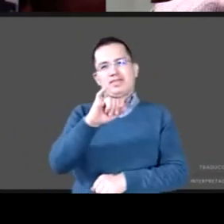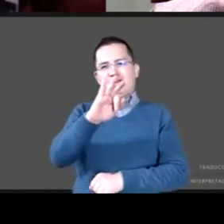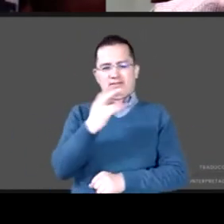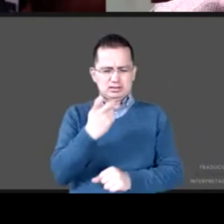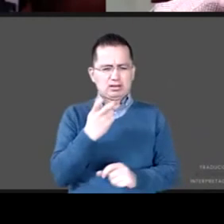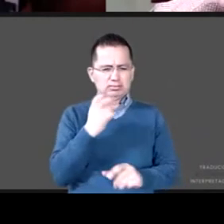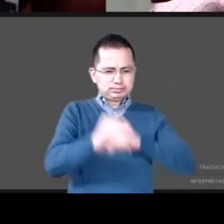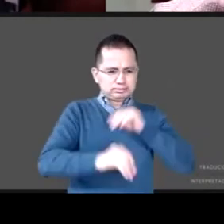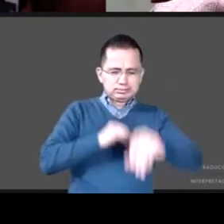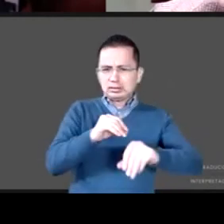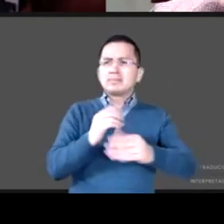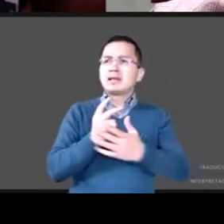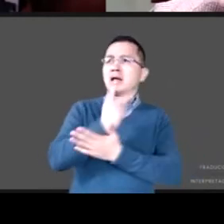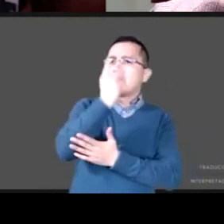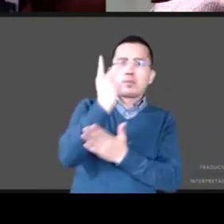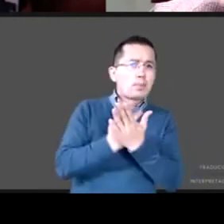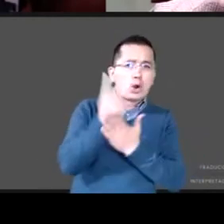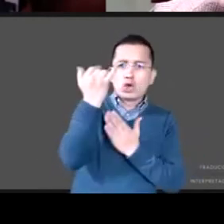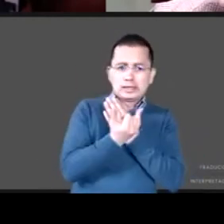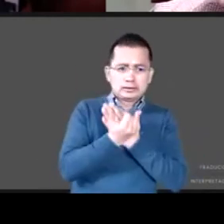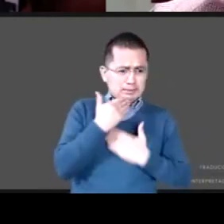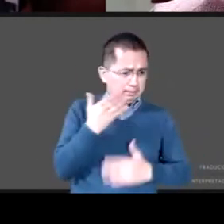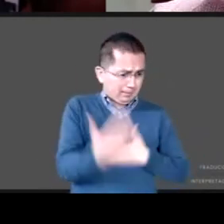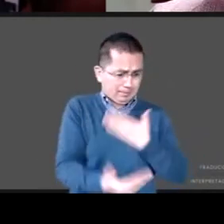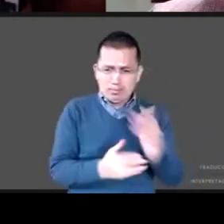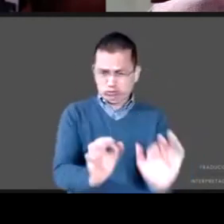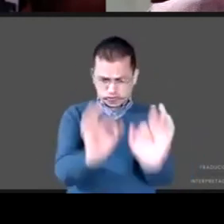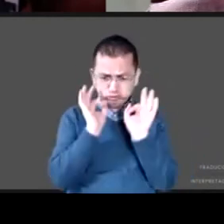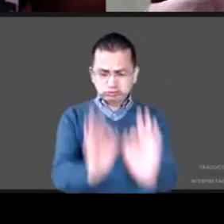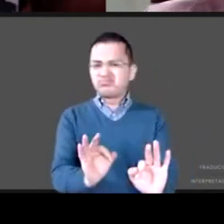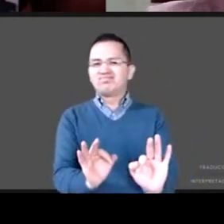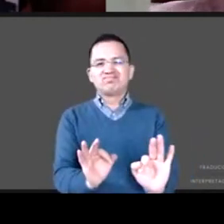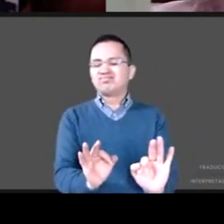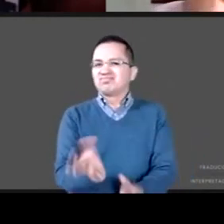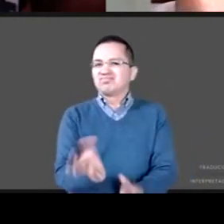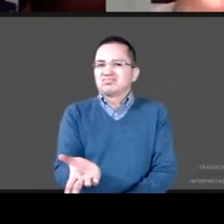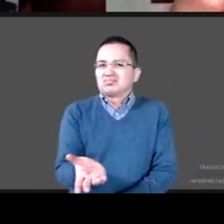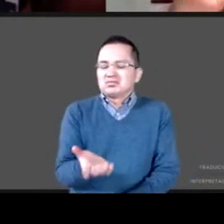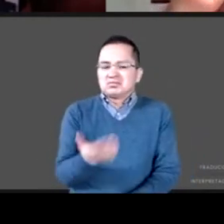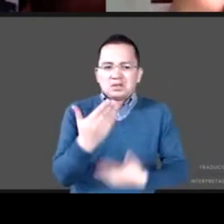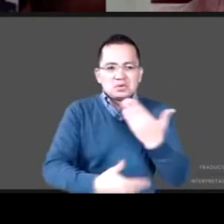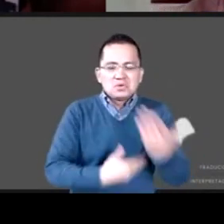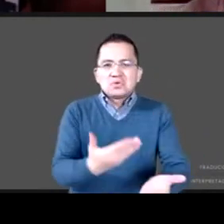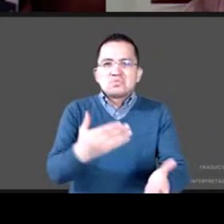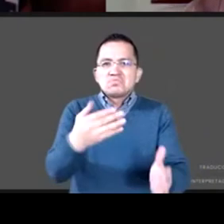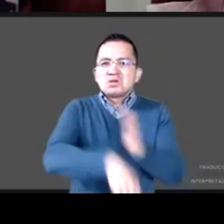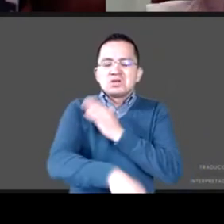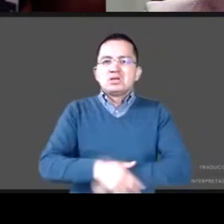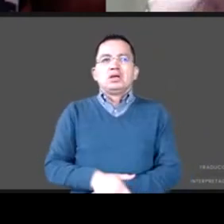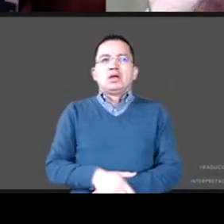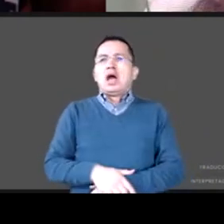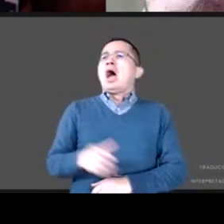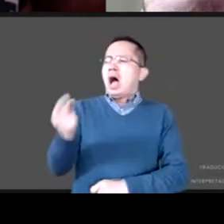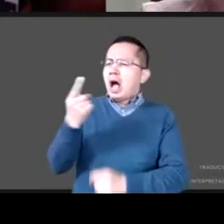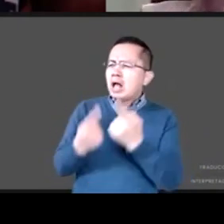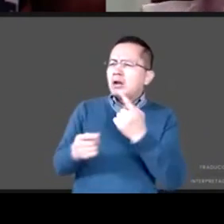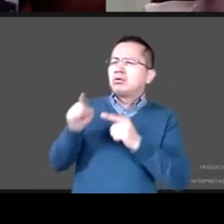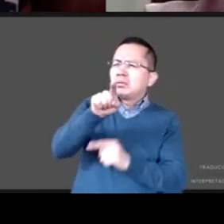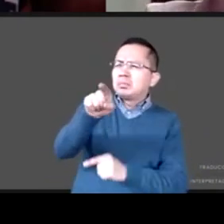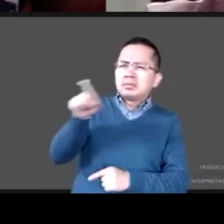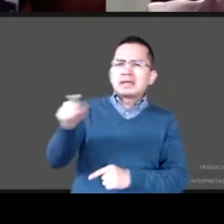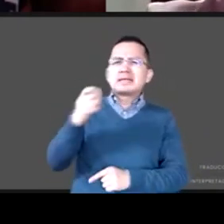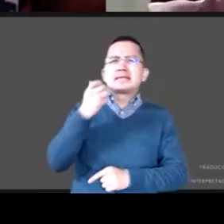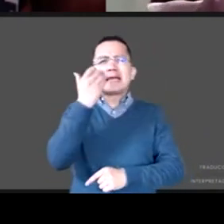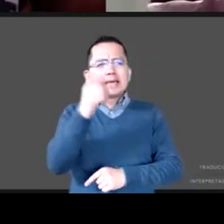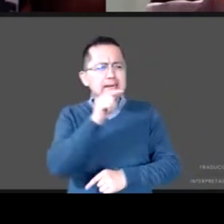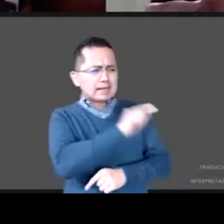el mejor de los casos algunas de estas instituciones en sus etapas podían pretender proteger a los ya